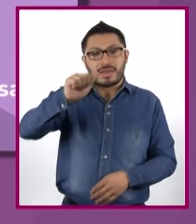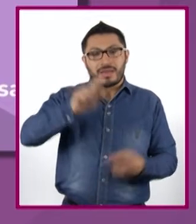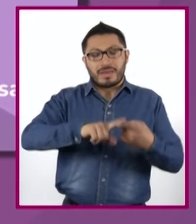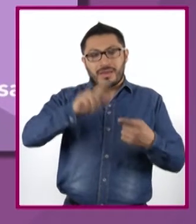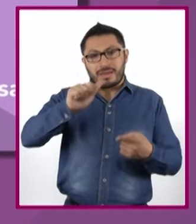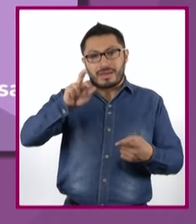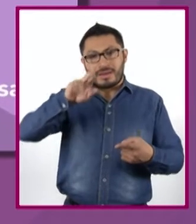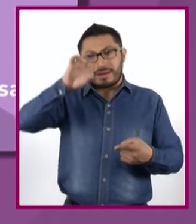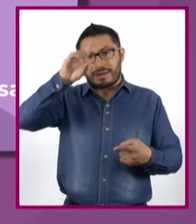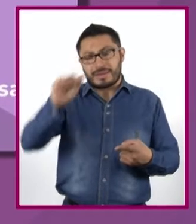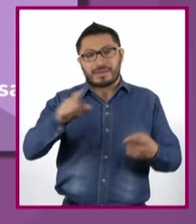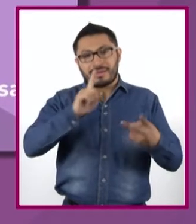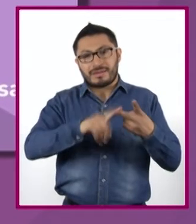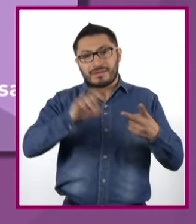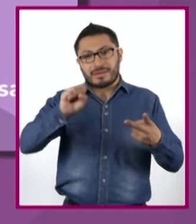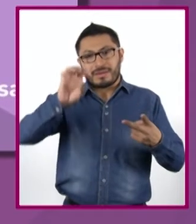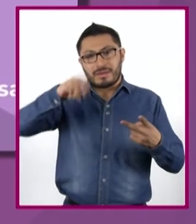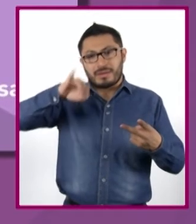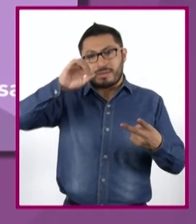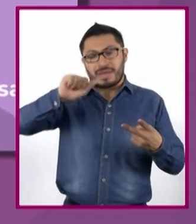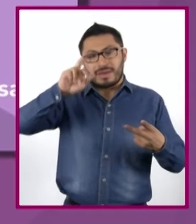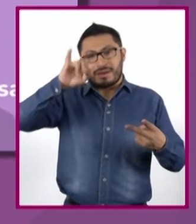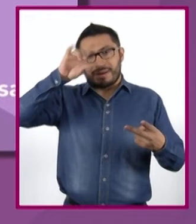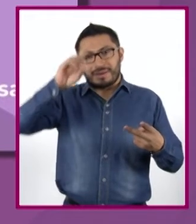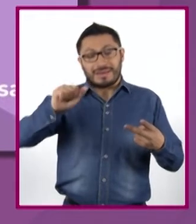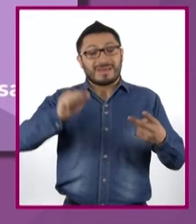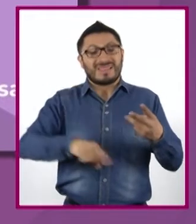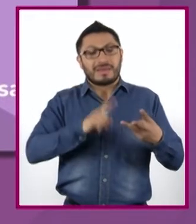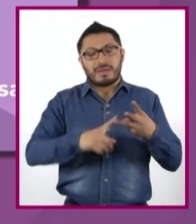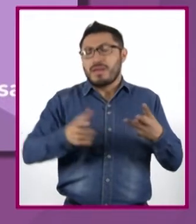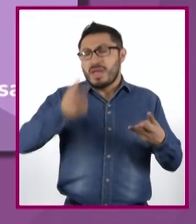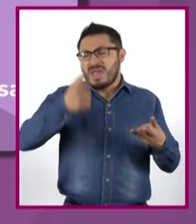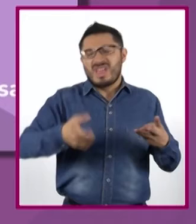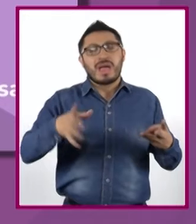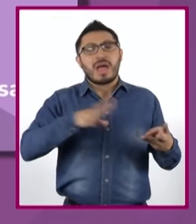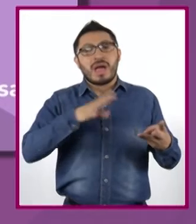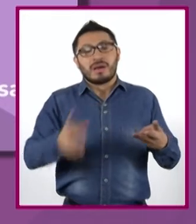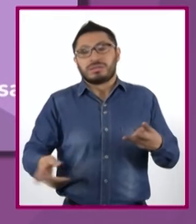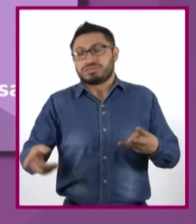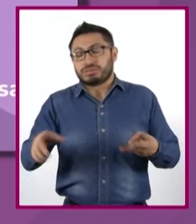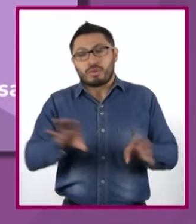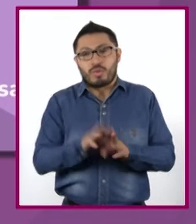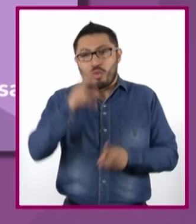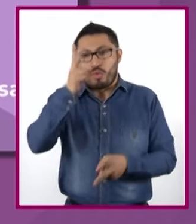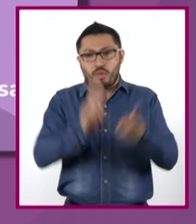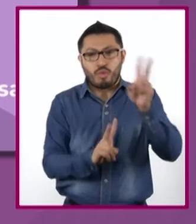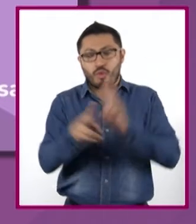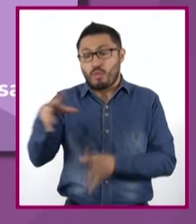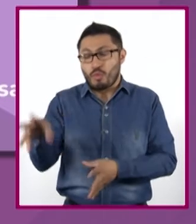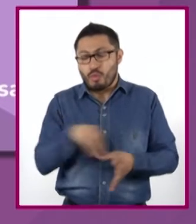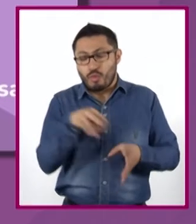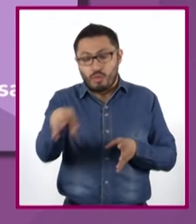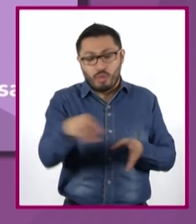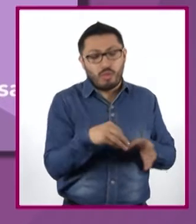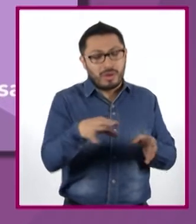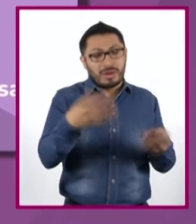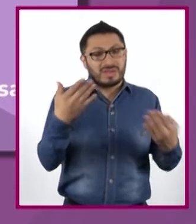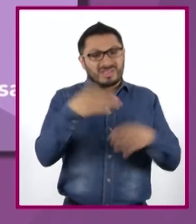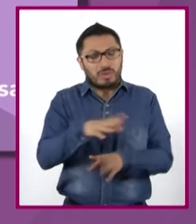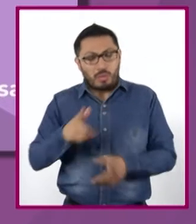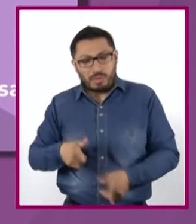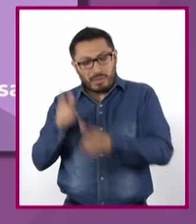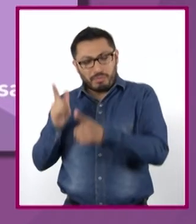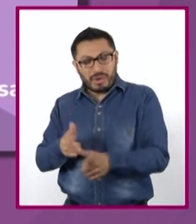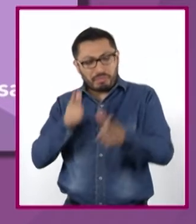y semiárida, economía donde predomina la recolección de vegetales sobre la cacería,